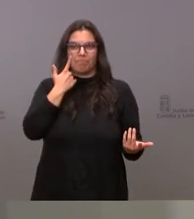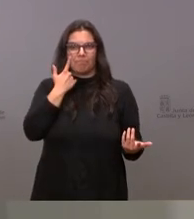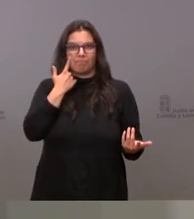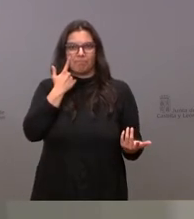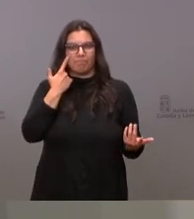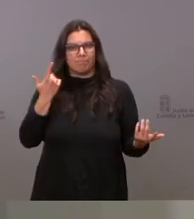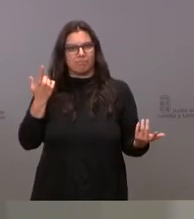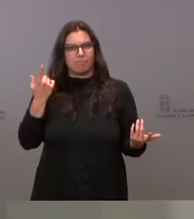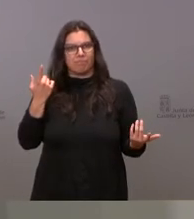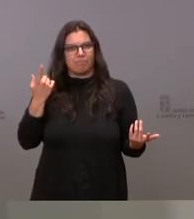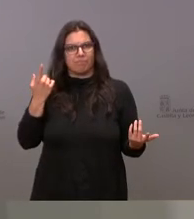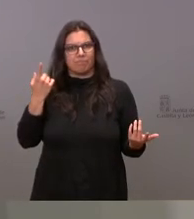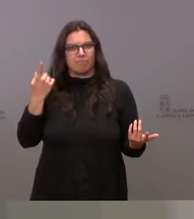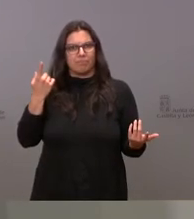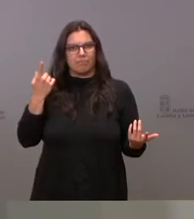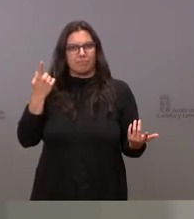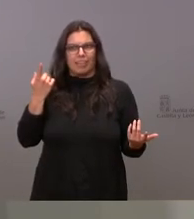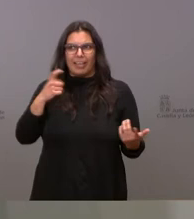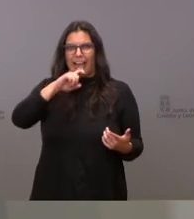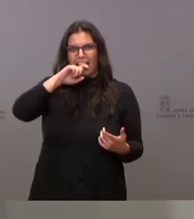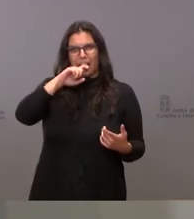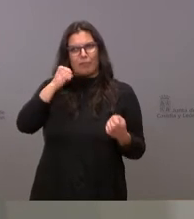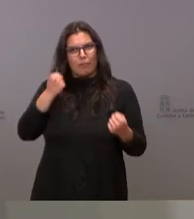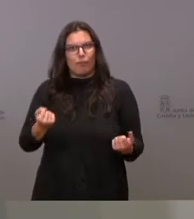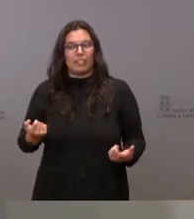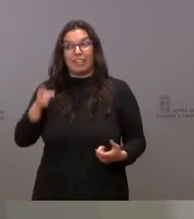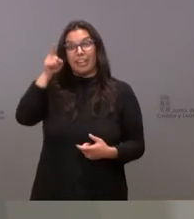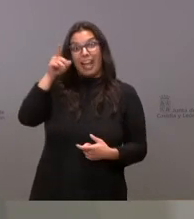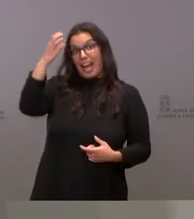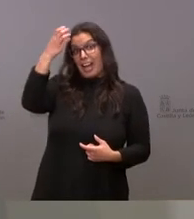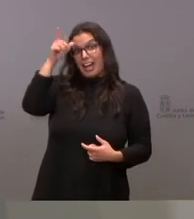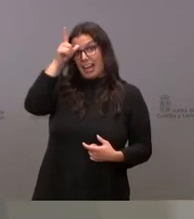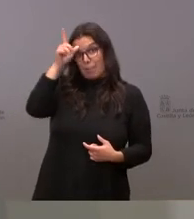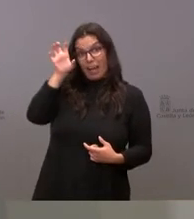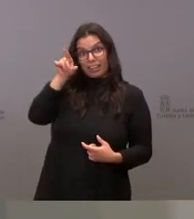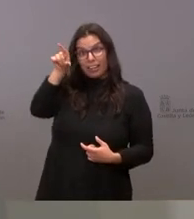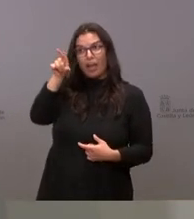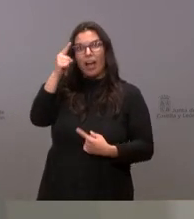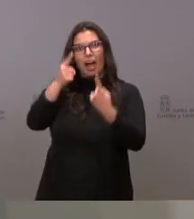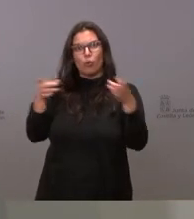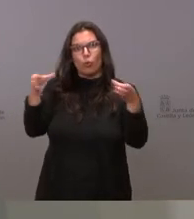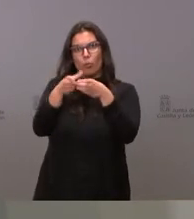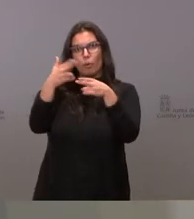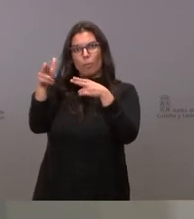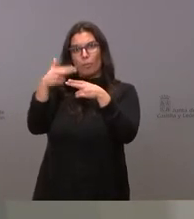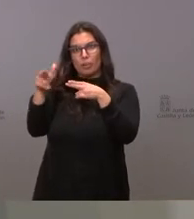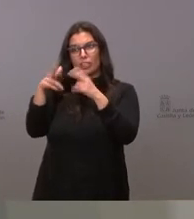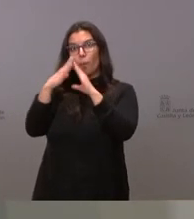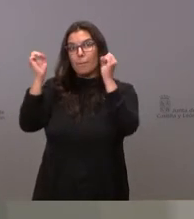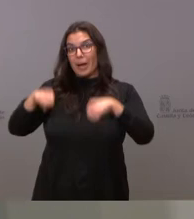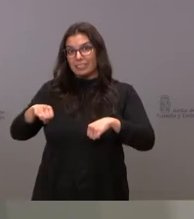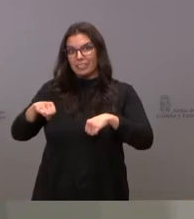uno puede sentir una legítima envidia. Hay partidos en Alemania que pactan para salvar a su país